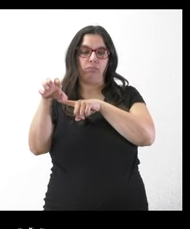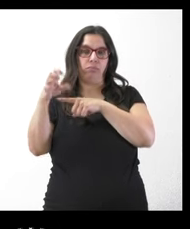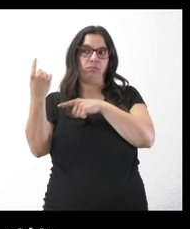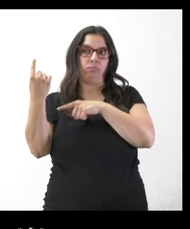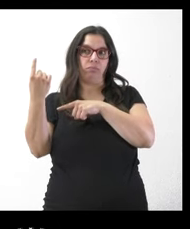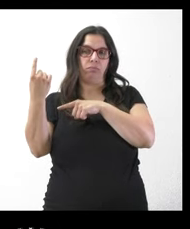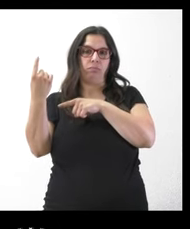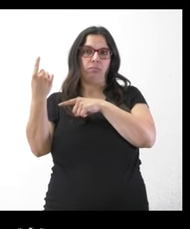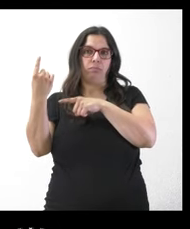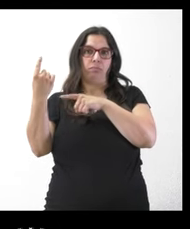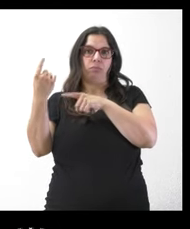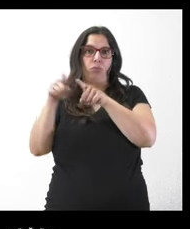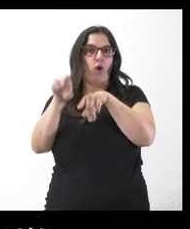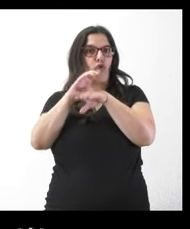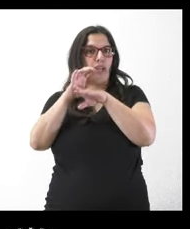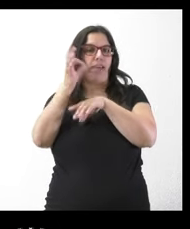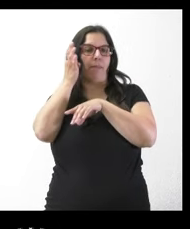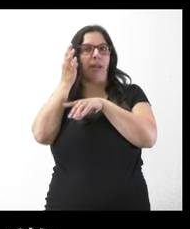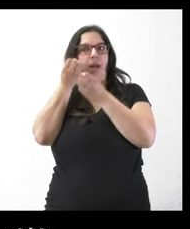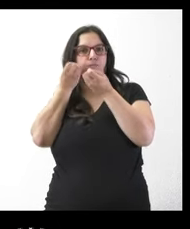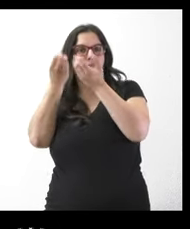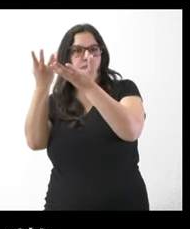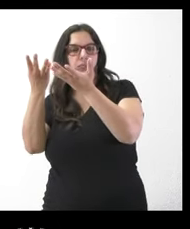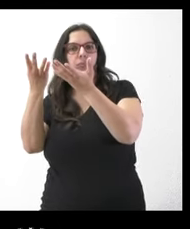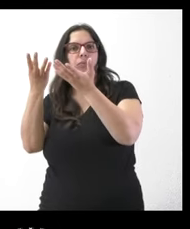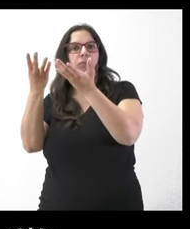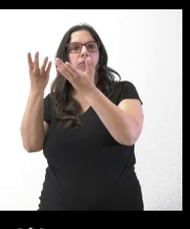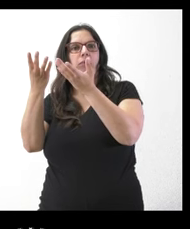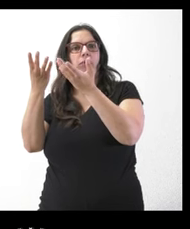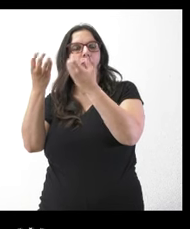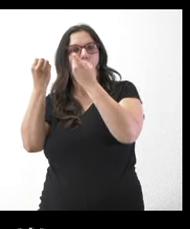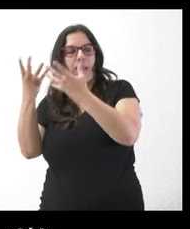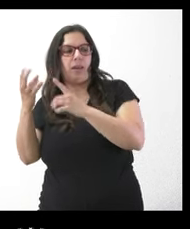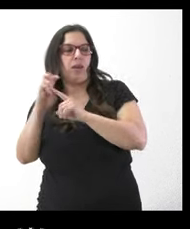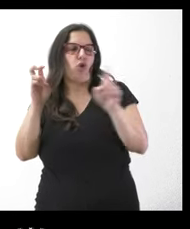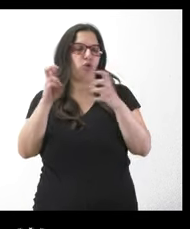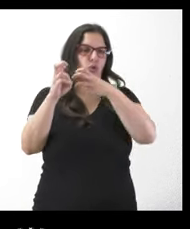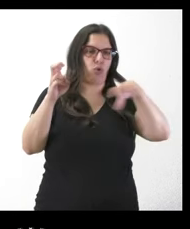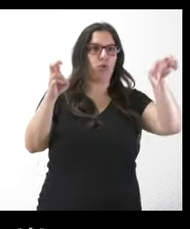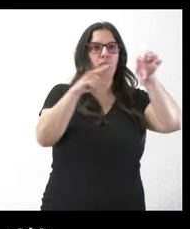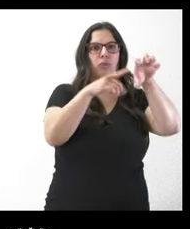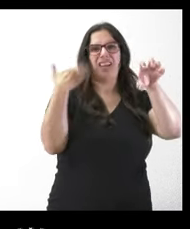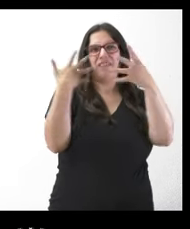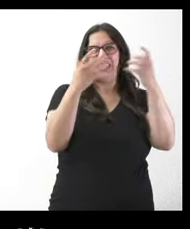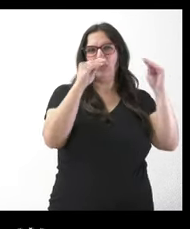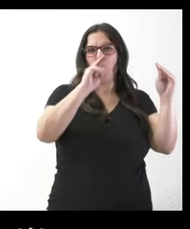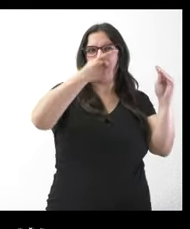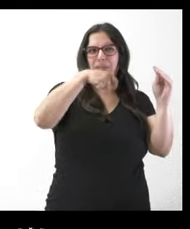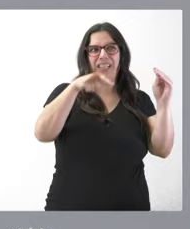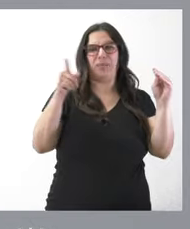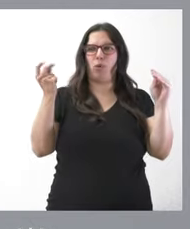envía el mensaje como la consejería de familia y la otra parte el socio hable los términos que habló ayer el vicepresidente